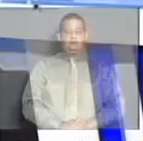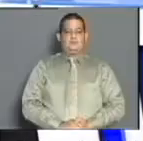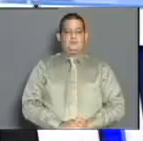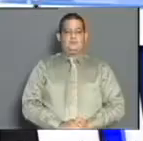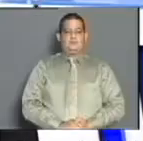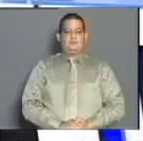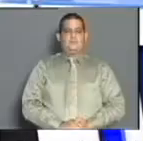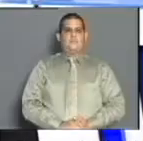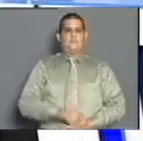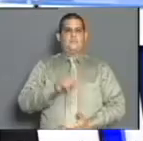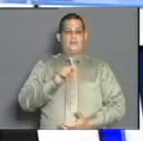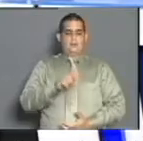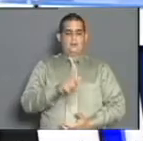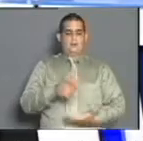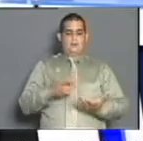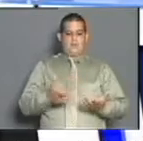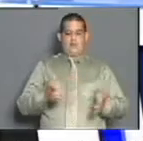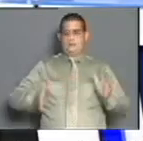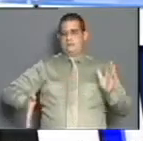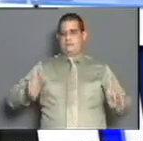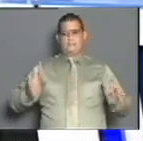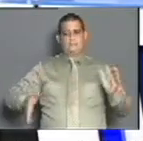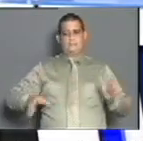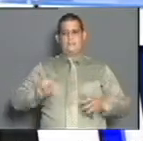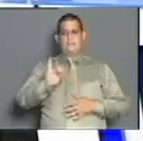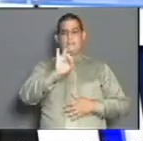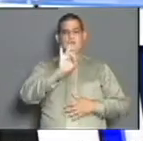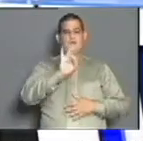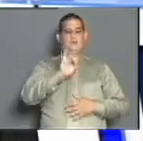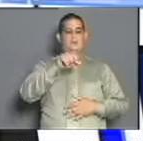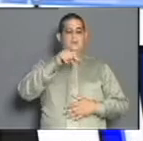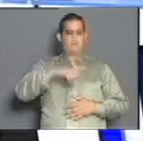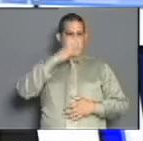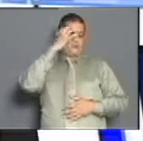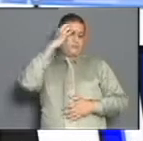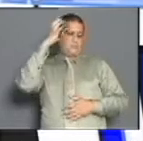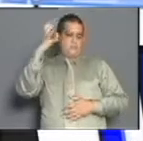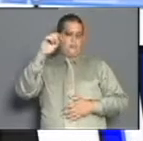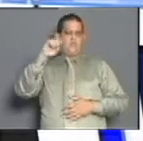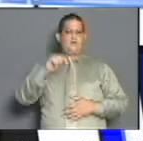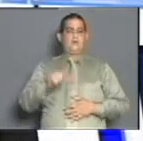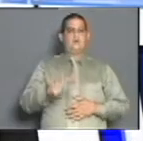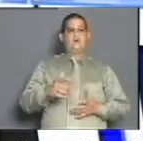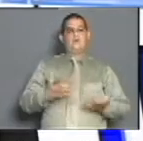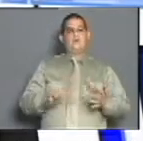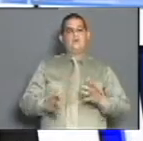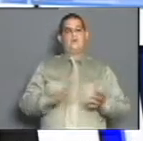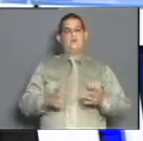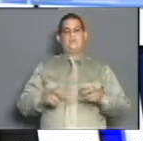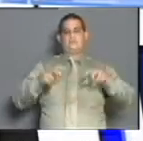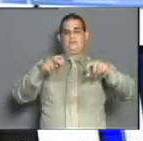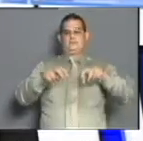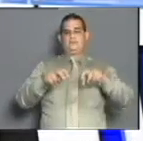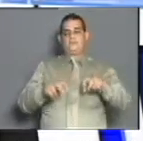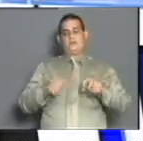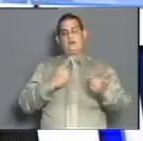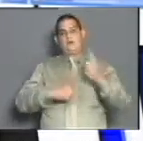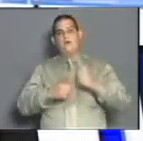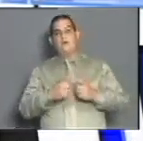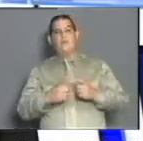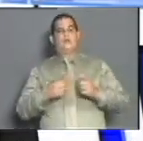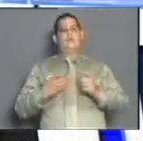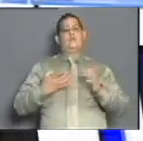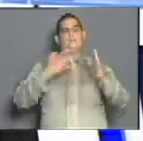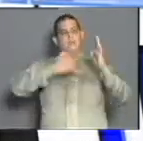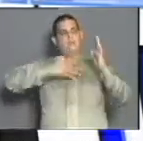Y concluyó el séptimo periodo ordinario de la Asamblea Nacional del Poder Popular, donde de manera semipresencial estuvieron los diputados